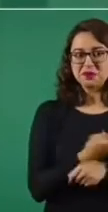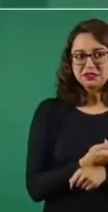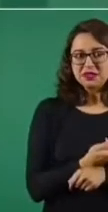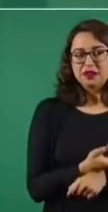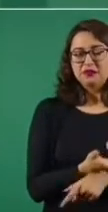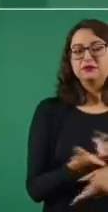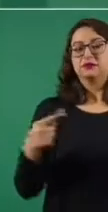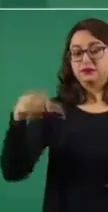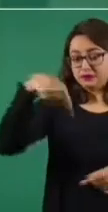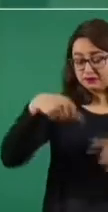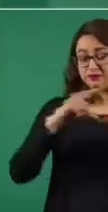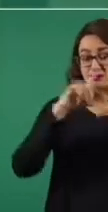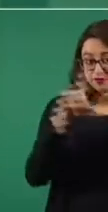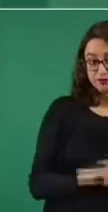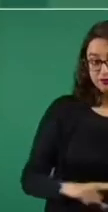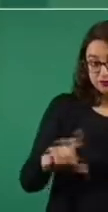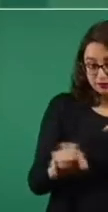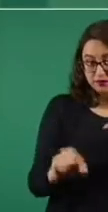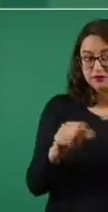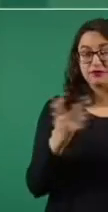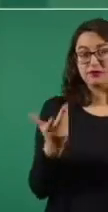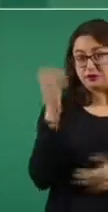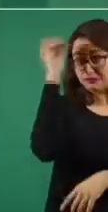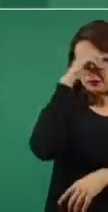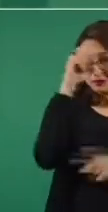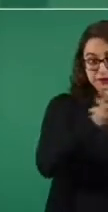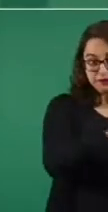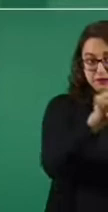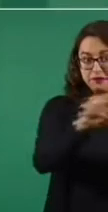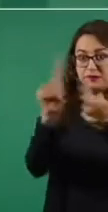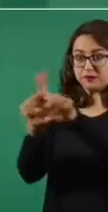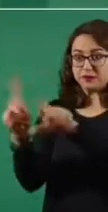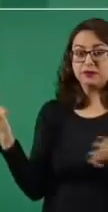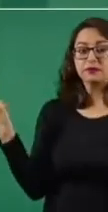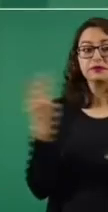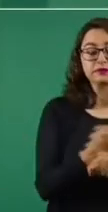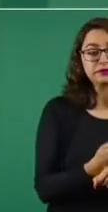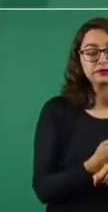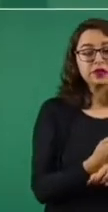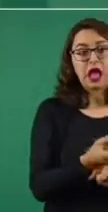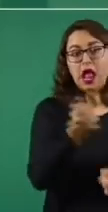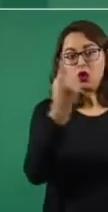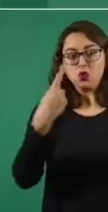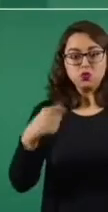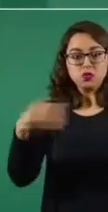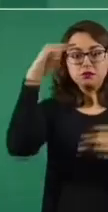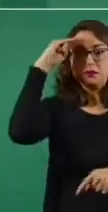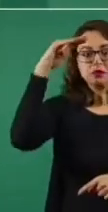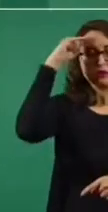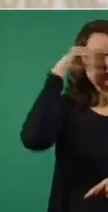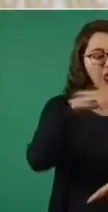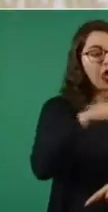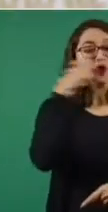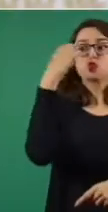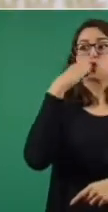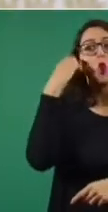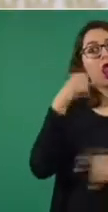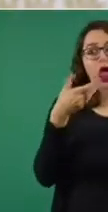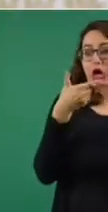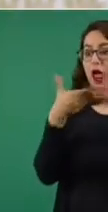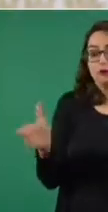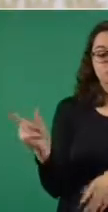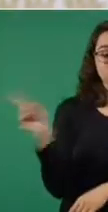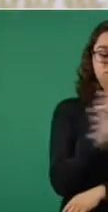la opinión que se ha mostrado resistente a abrir las escuelas aprovecha esta narrativa, este